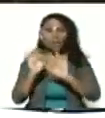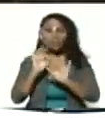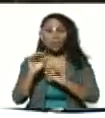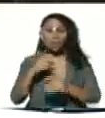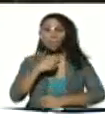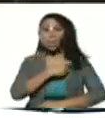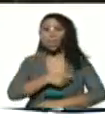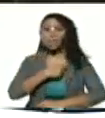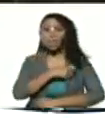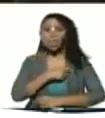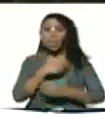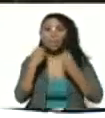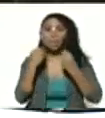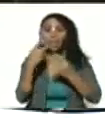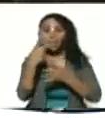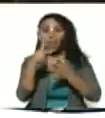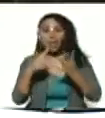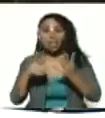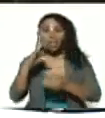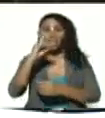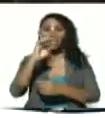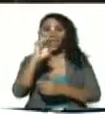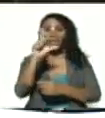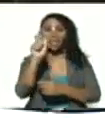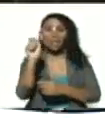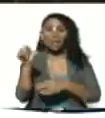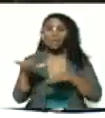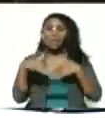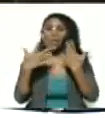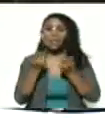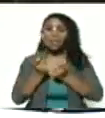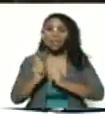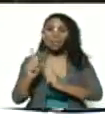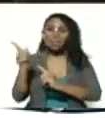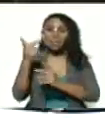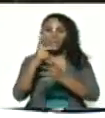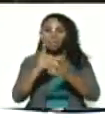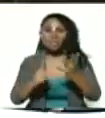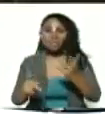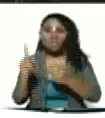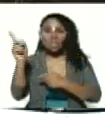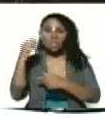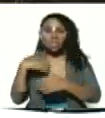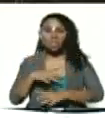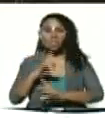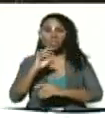protocolos para la variante delta ¿cuál es el tratamiento de la variante delta?